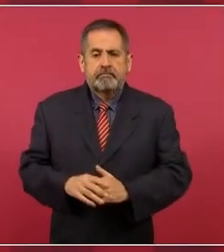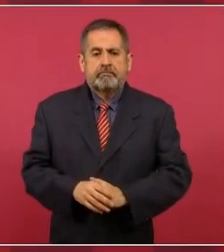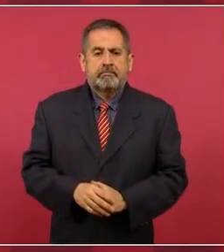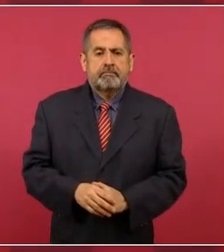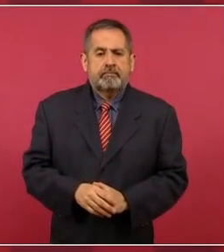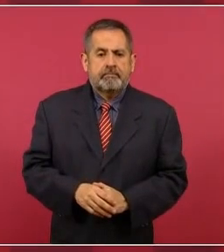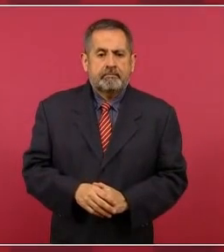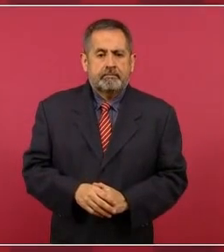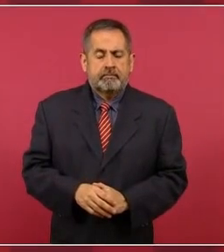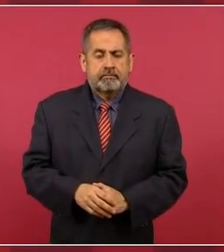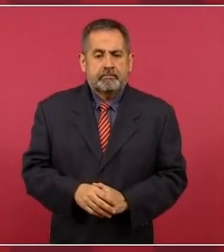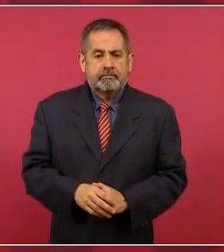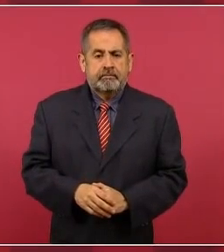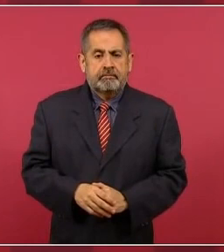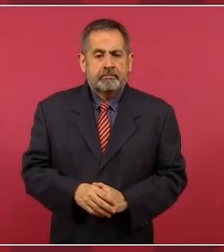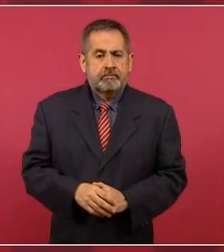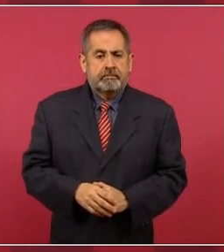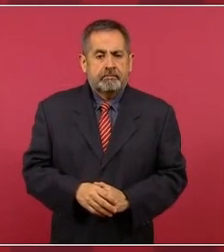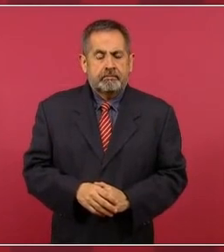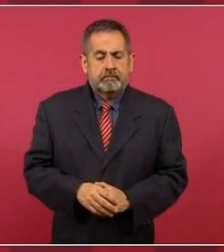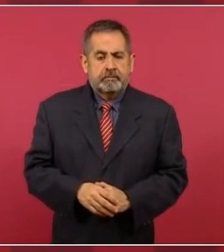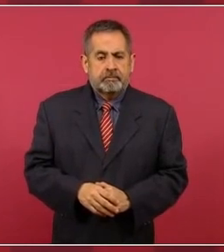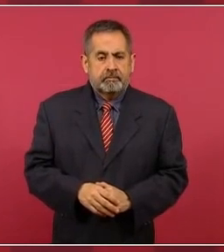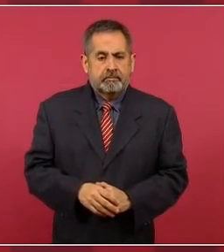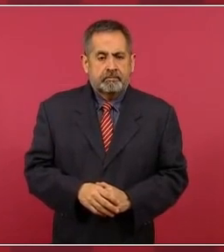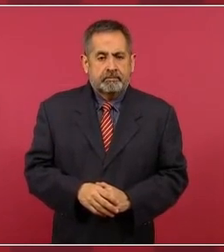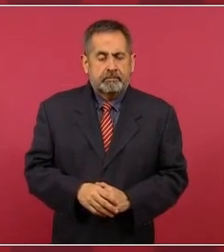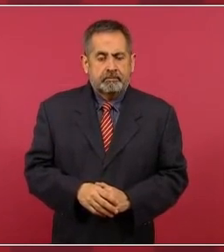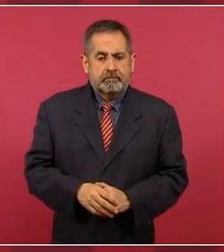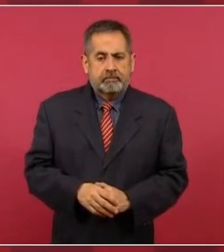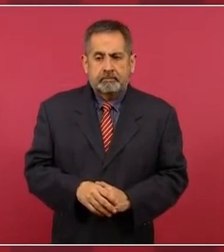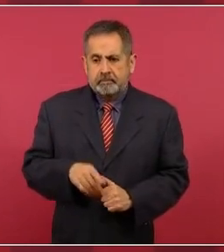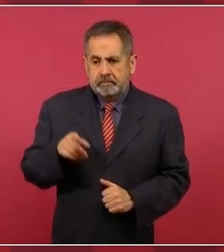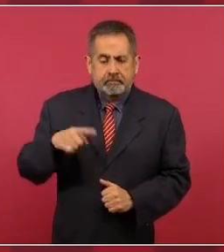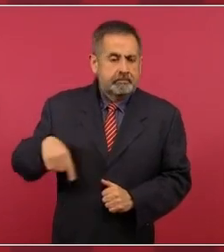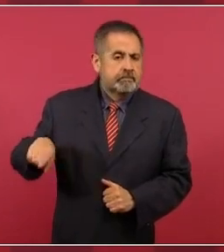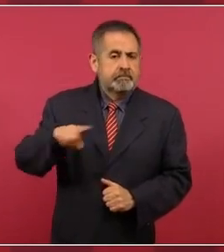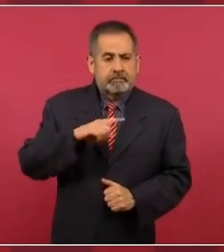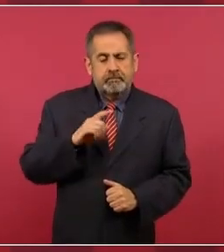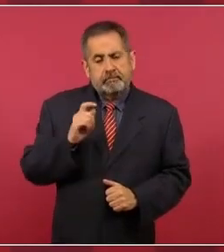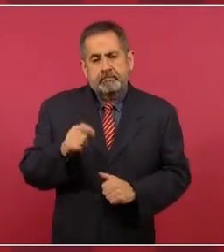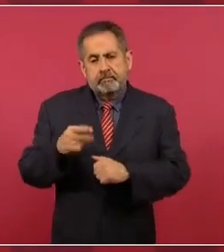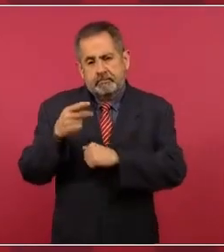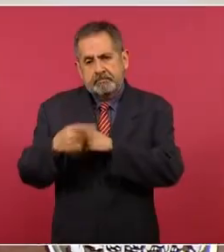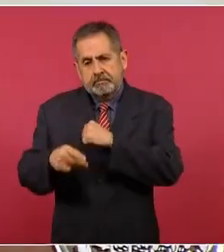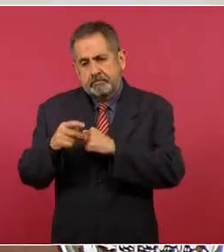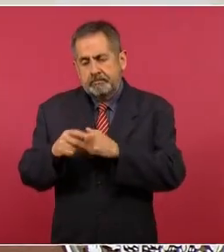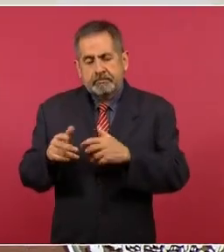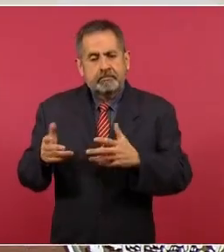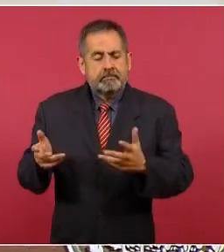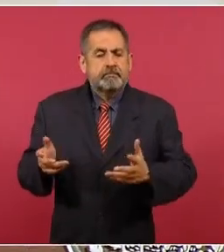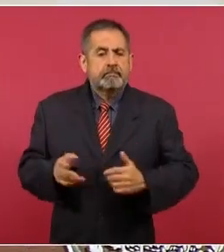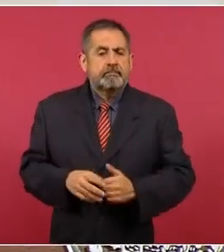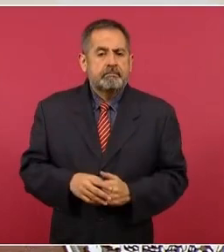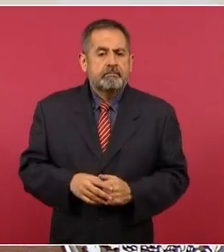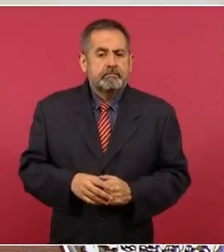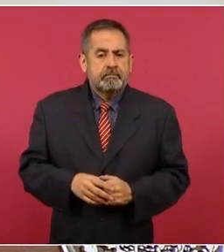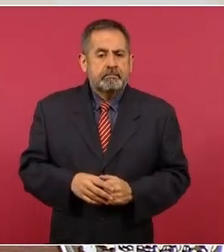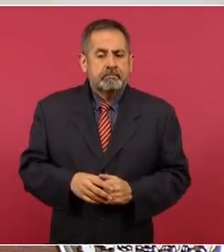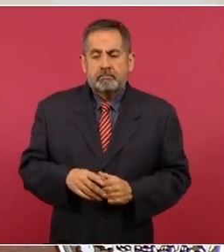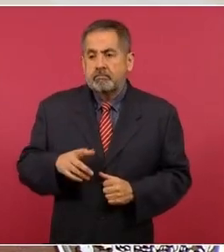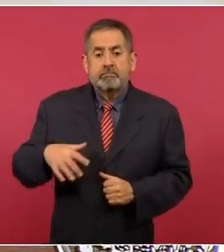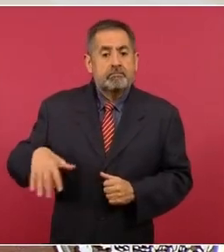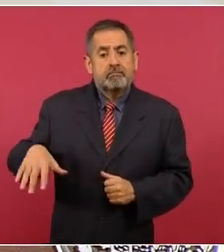Y hay estos riesgos que corren